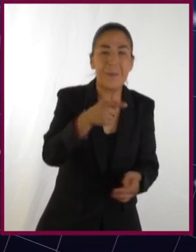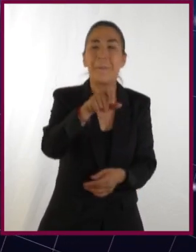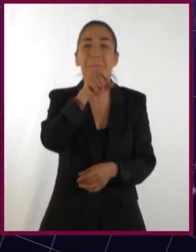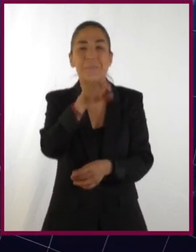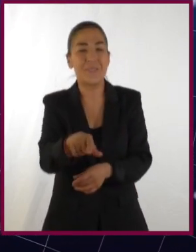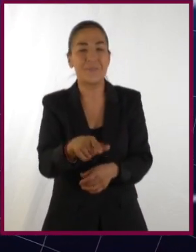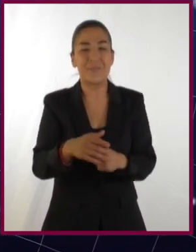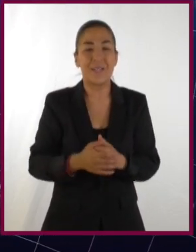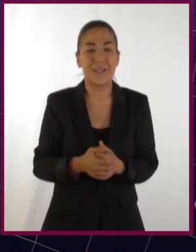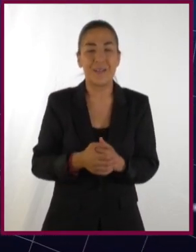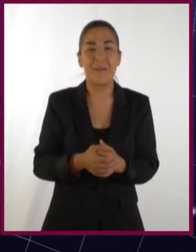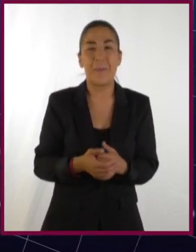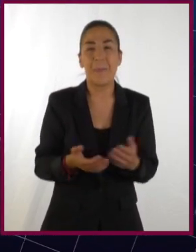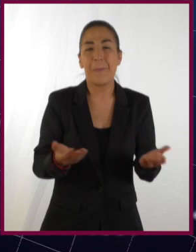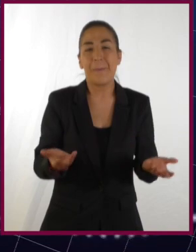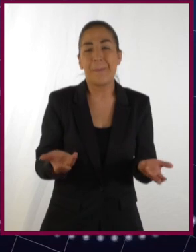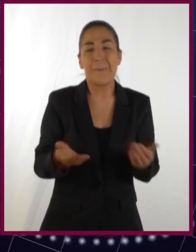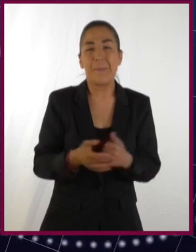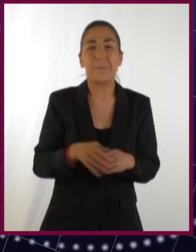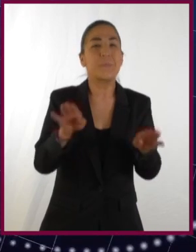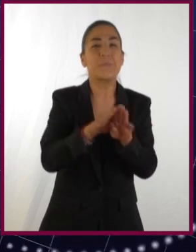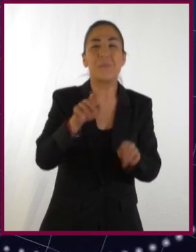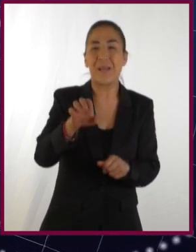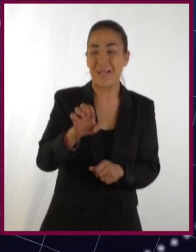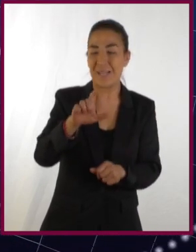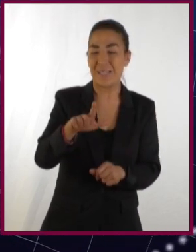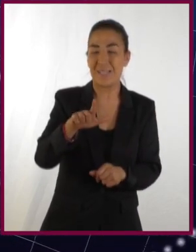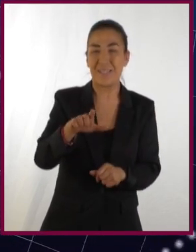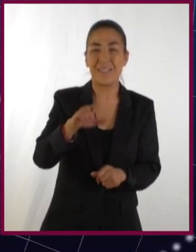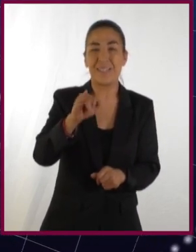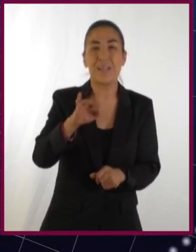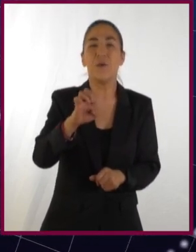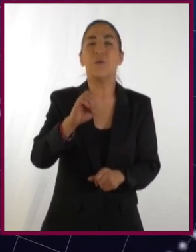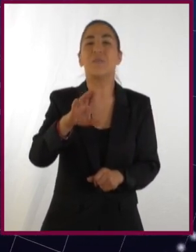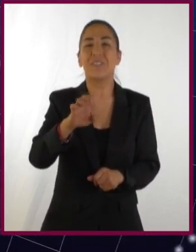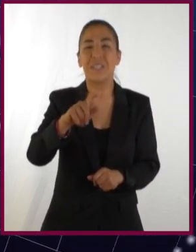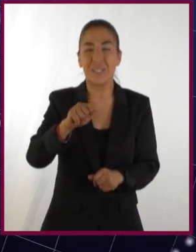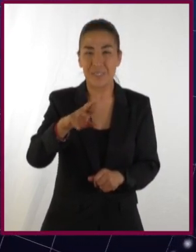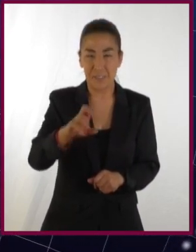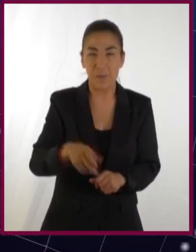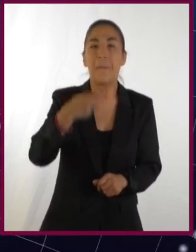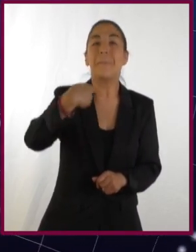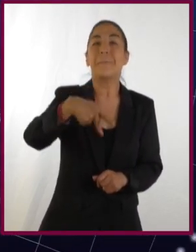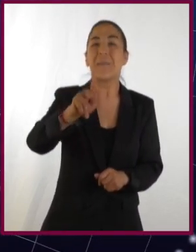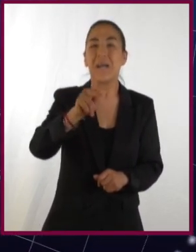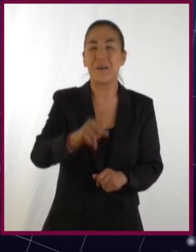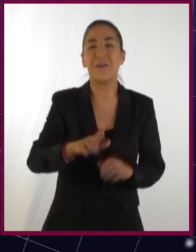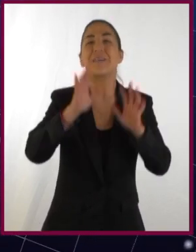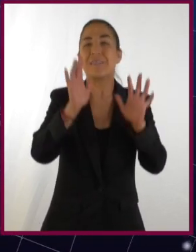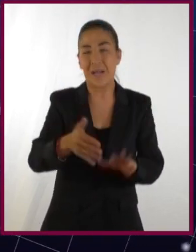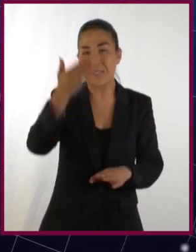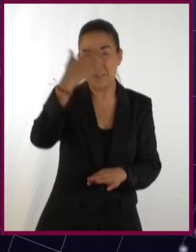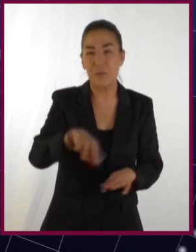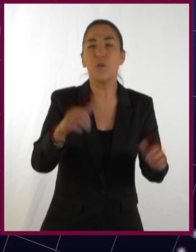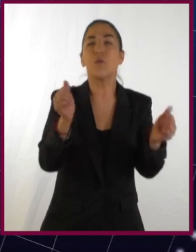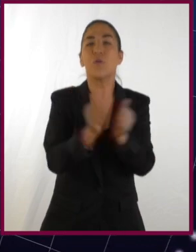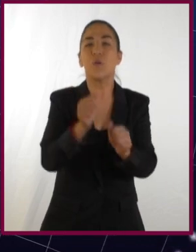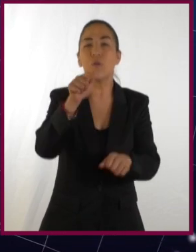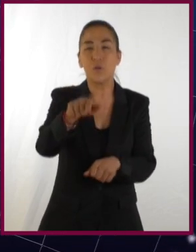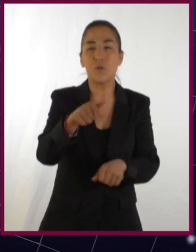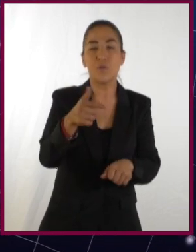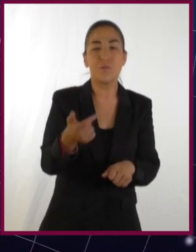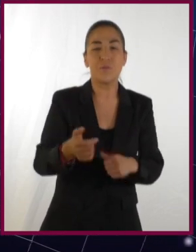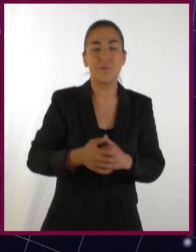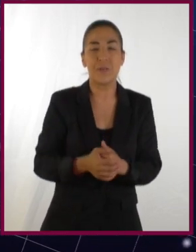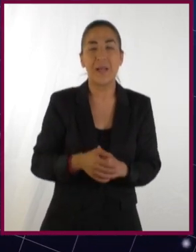promedio. Es como, otra vez, volver al modelo heliocéntrico, pero ya sabemos